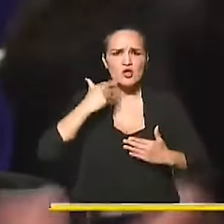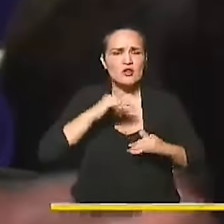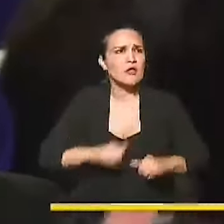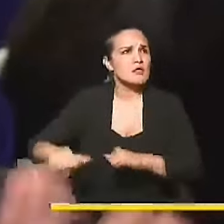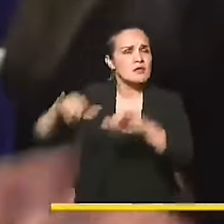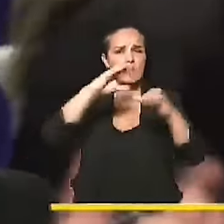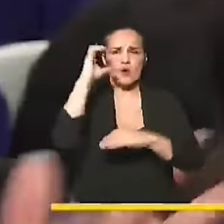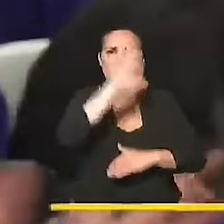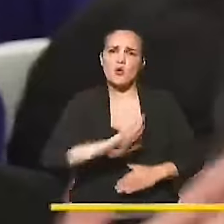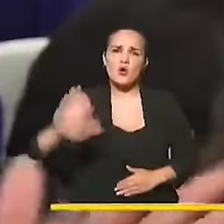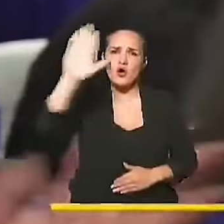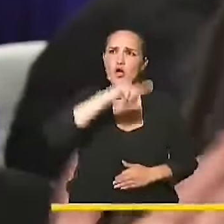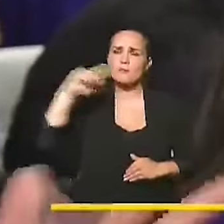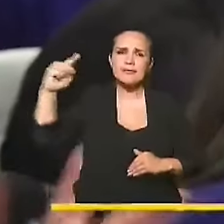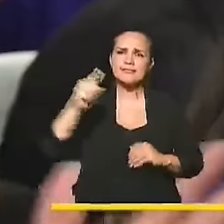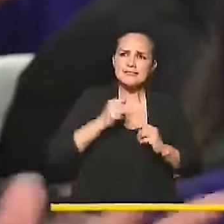de este país.